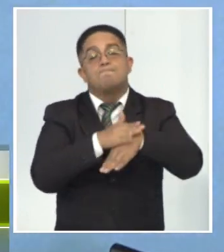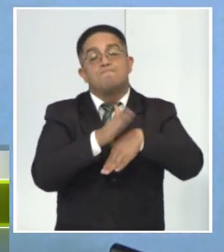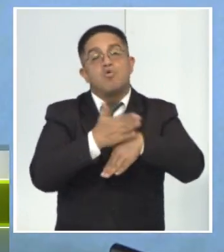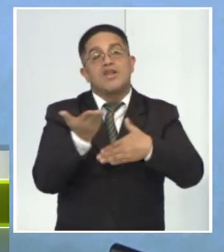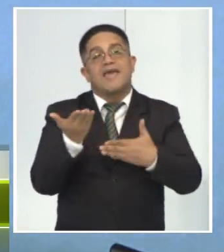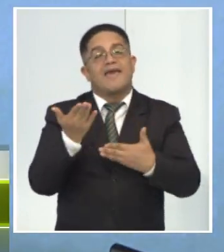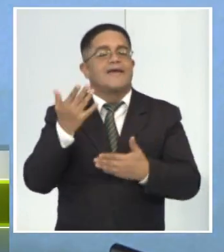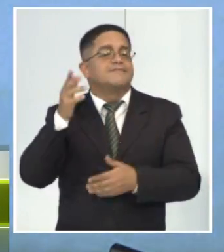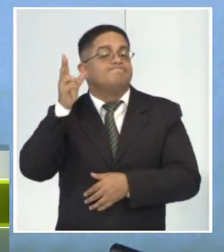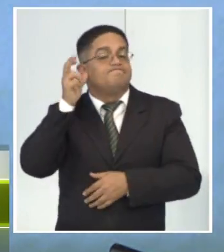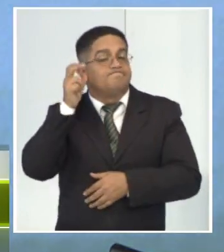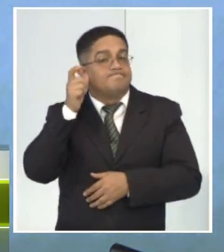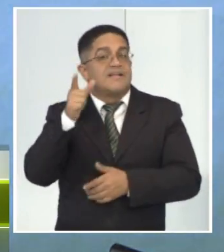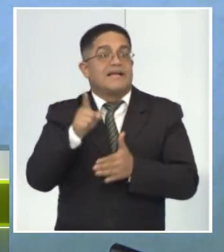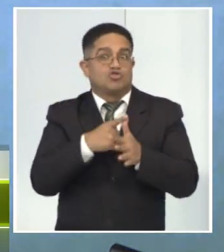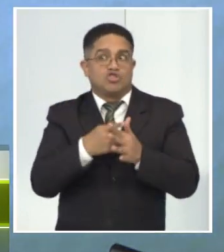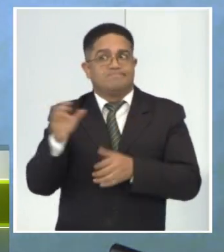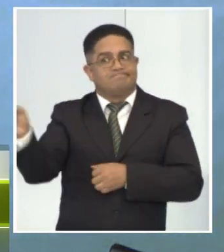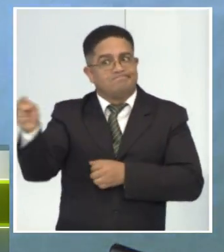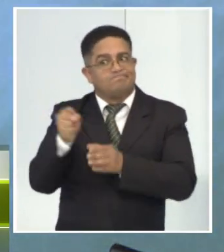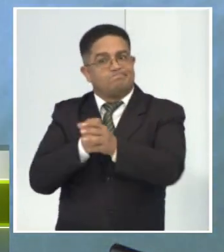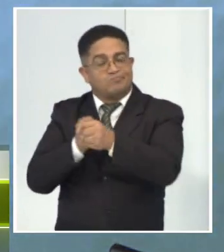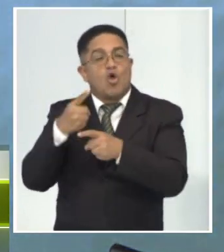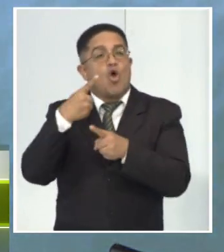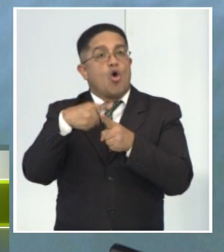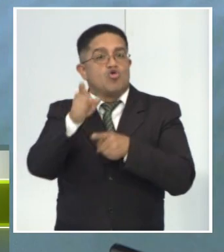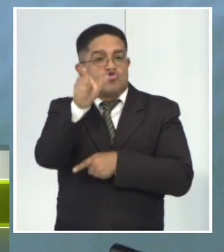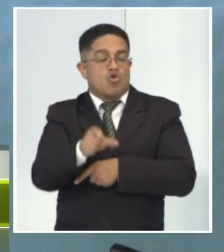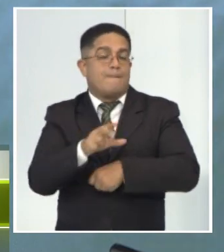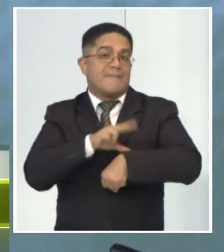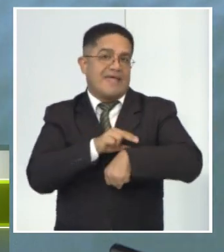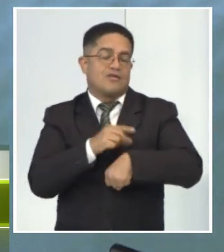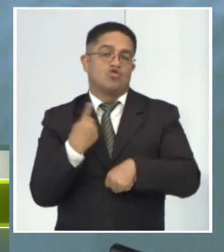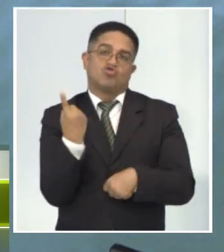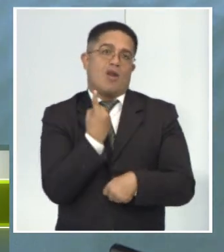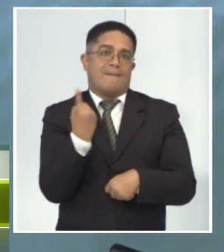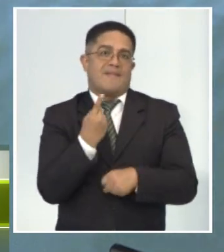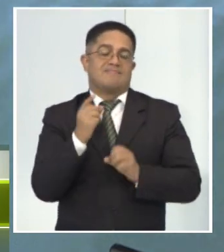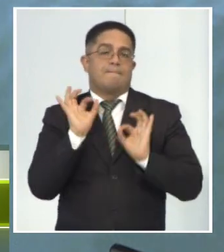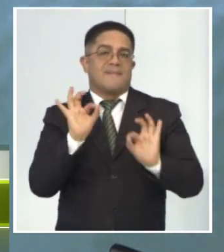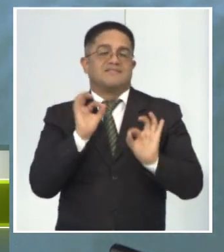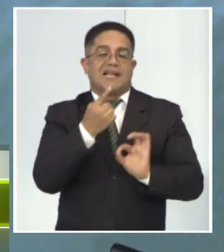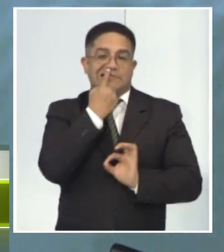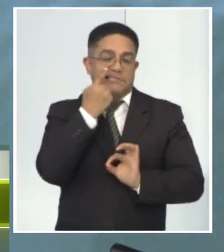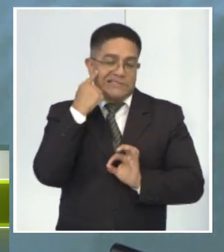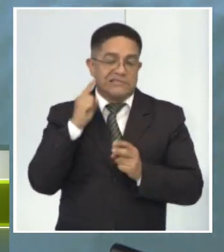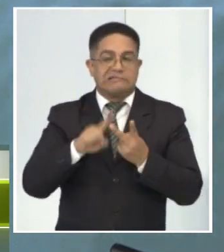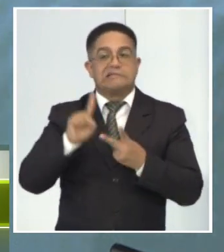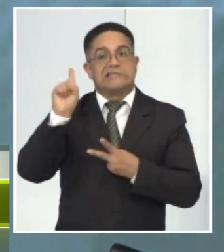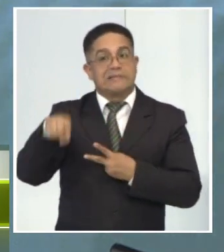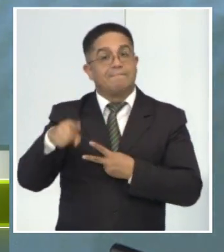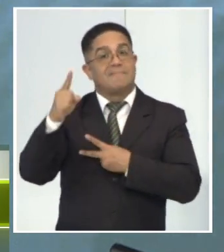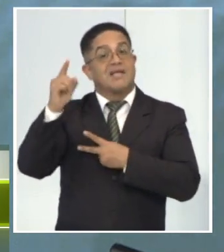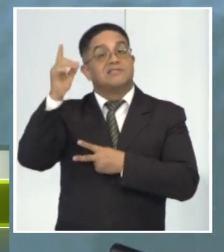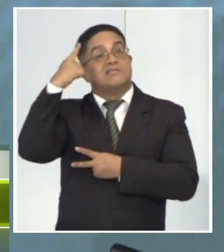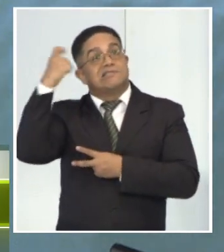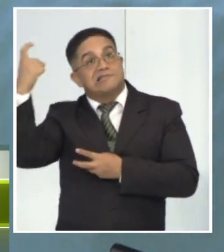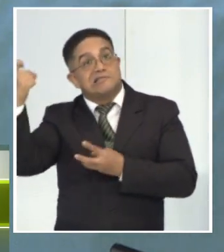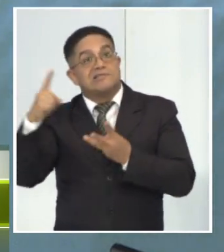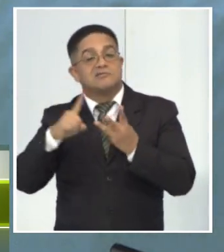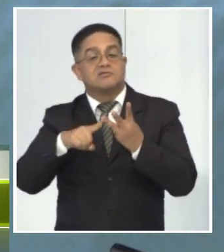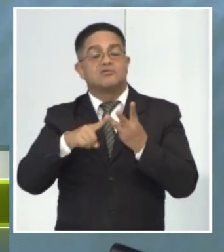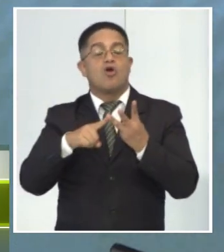nosotros poder, en un equipo multidisciplinario, no solamente el otorrinos, nosotros nos hacemos acompañar con psiquiatras, neurólogos, neurocirujanos,